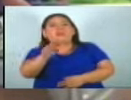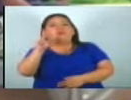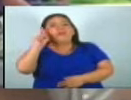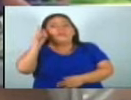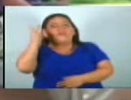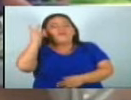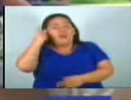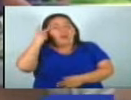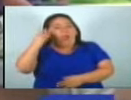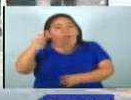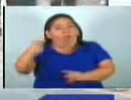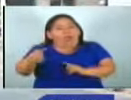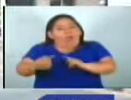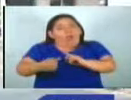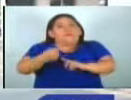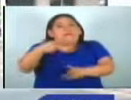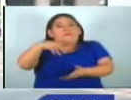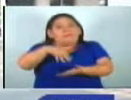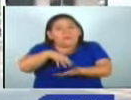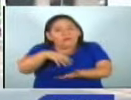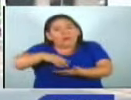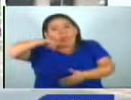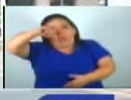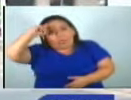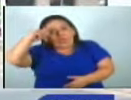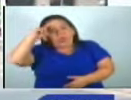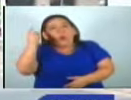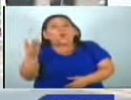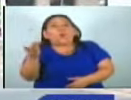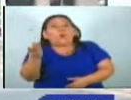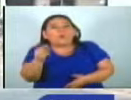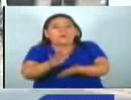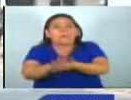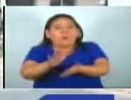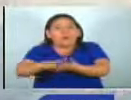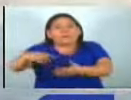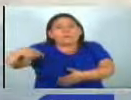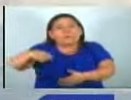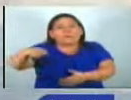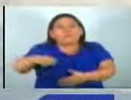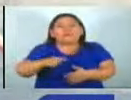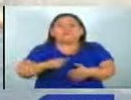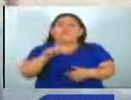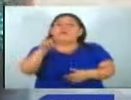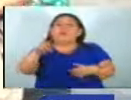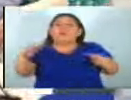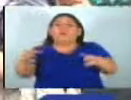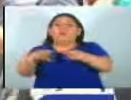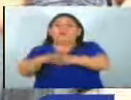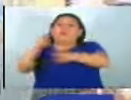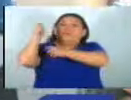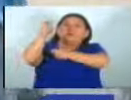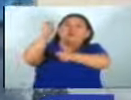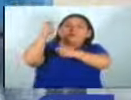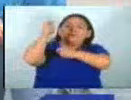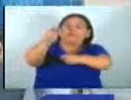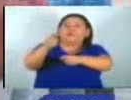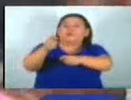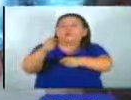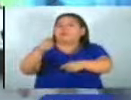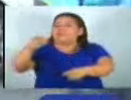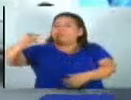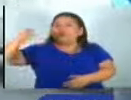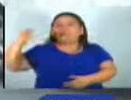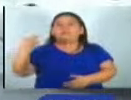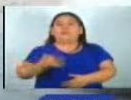en una ofensa para la clase trabajadora que sobrevive con bajos ingresos por lo que la Unidad Sindical Salvadoreña dice que es